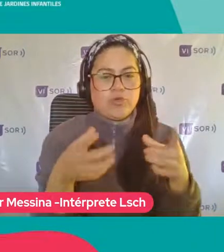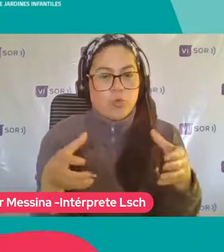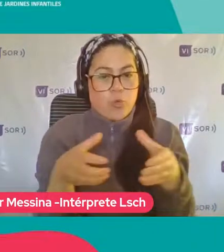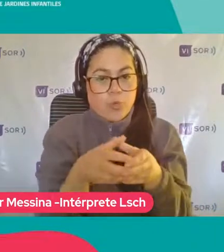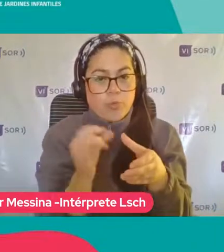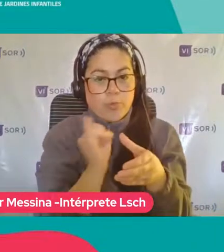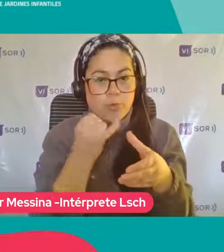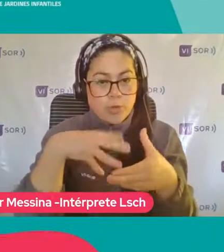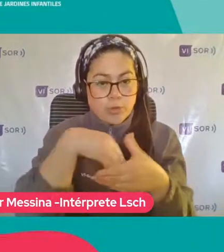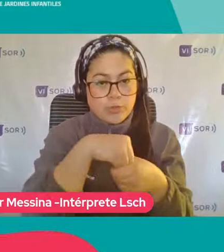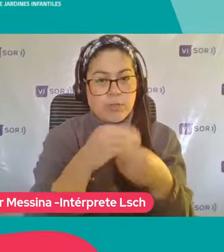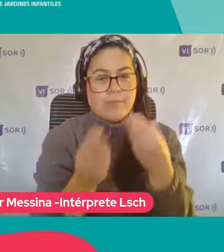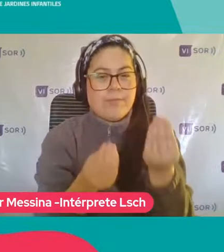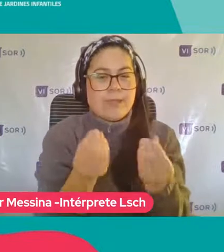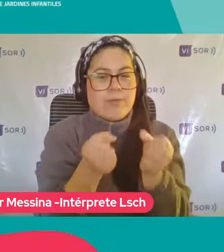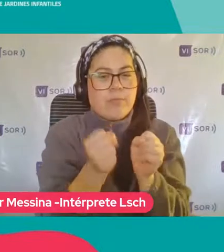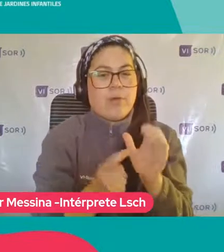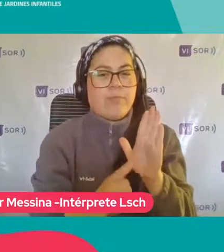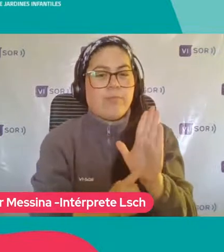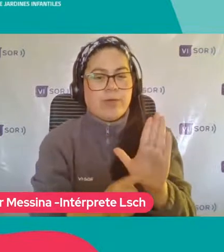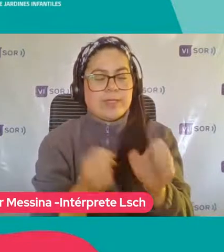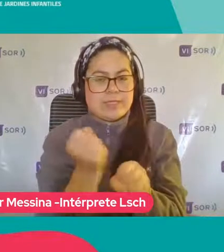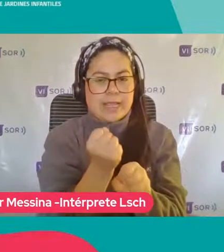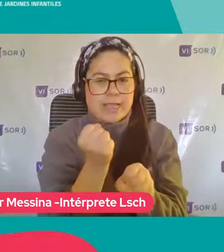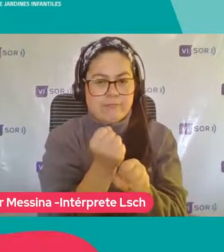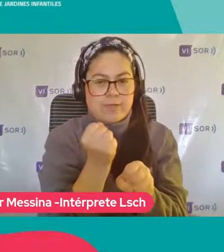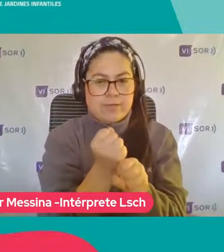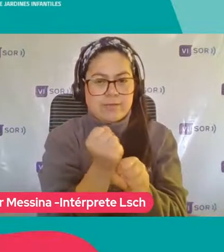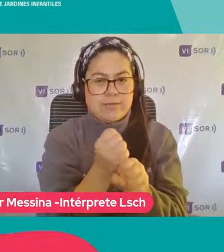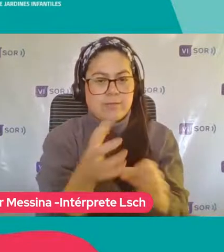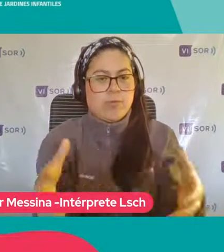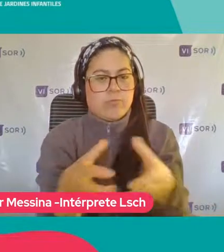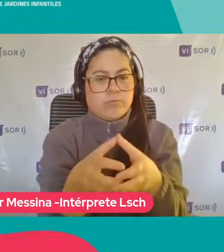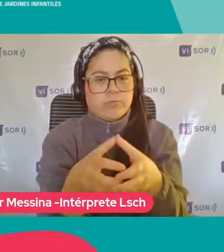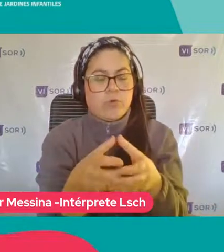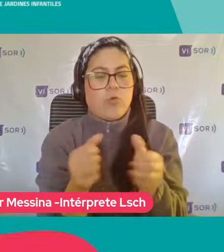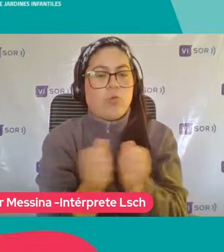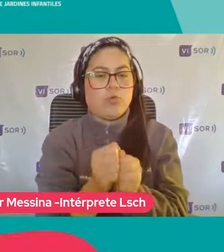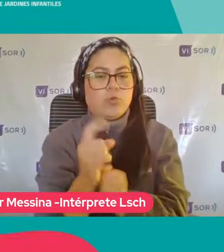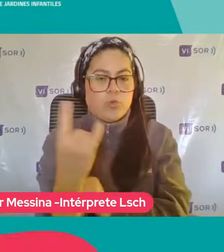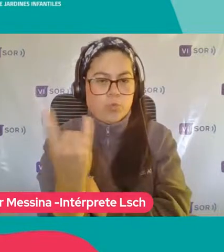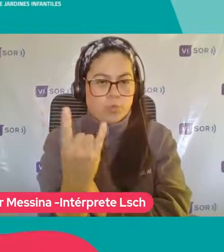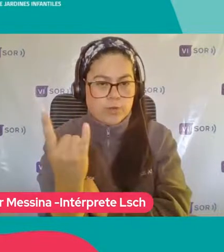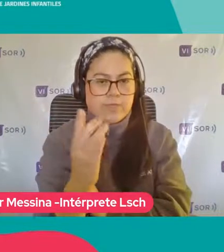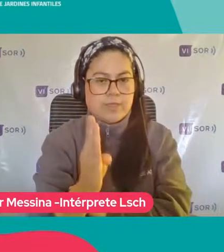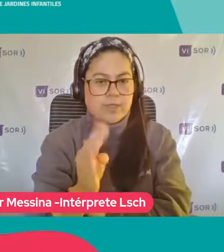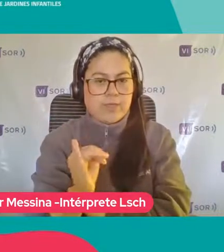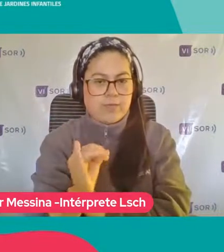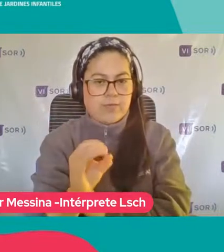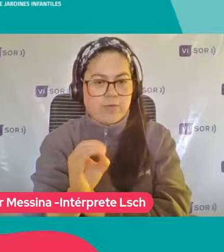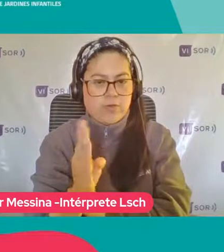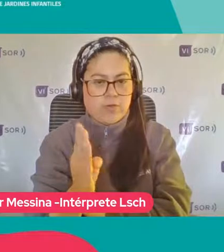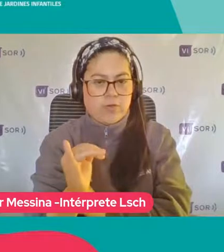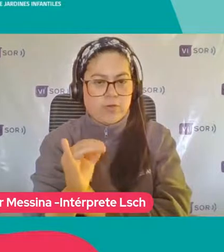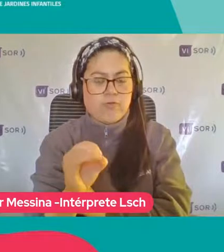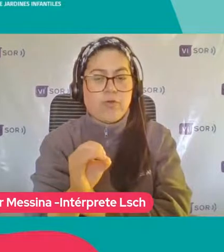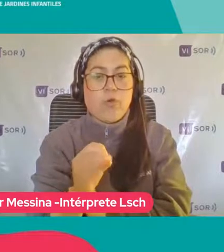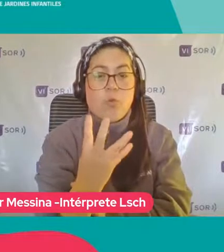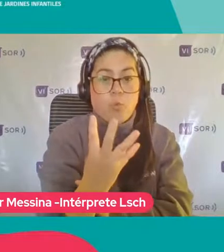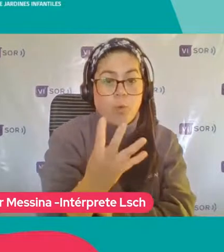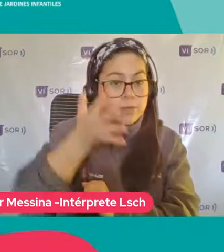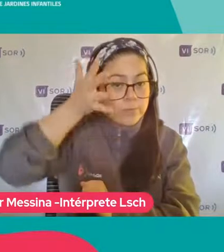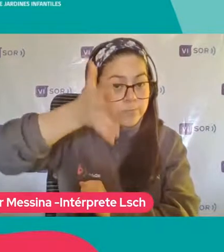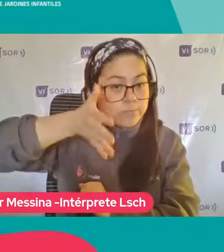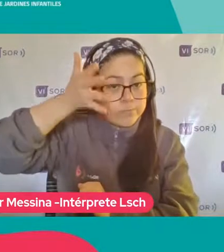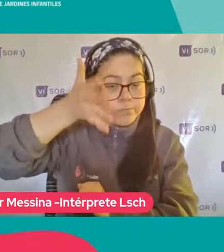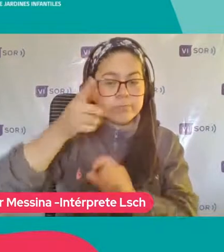realizar Este trabajo Mancomunadamente Con la Universidad Del Bio Bio Van a ser cuatro Webinar Que nosotros vamos A realizar